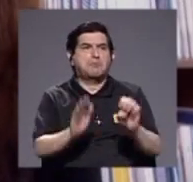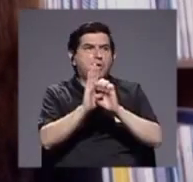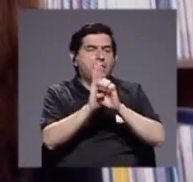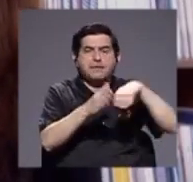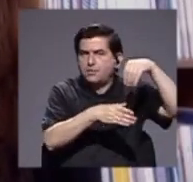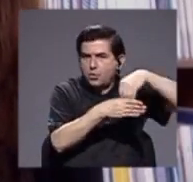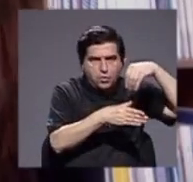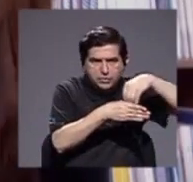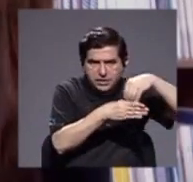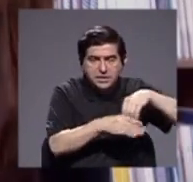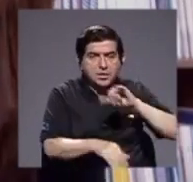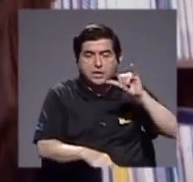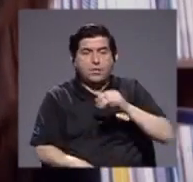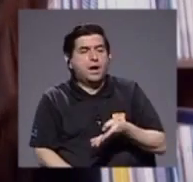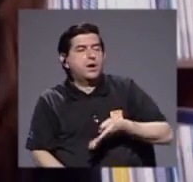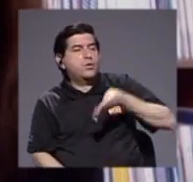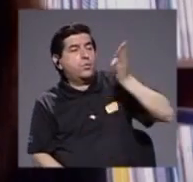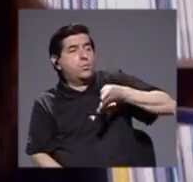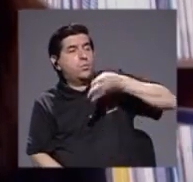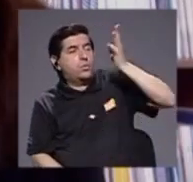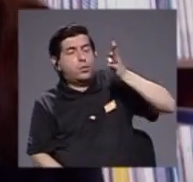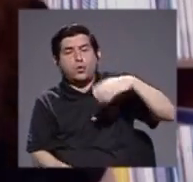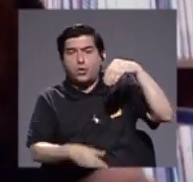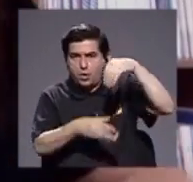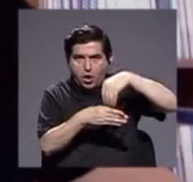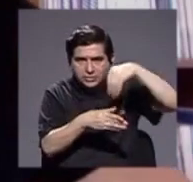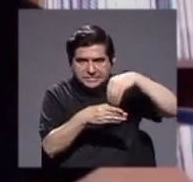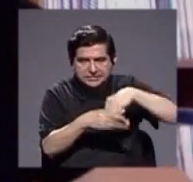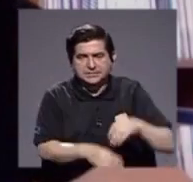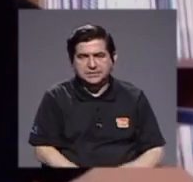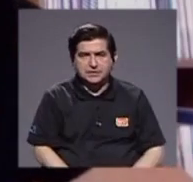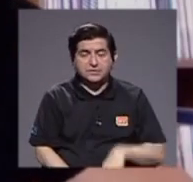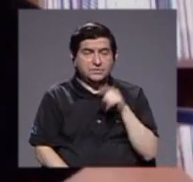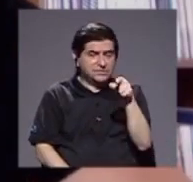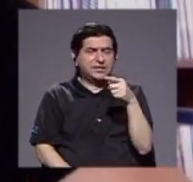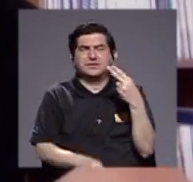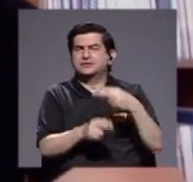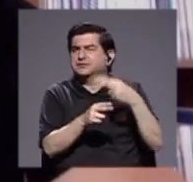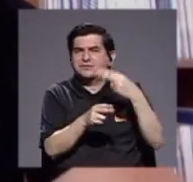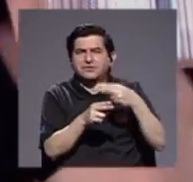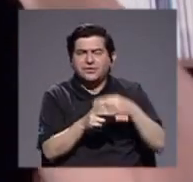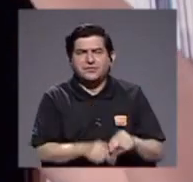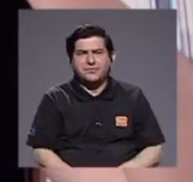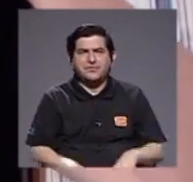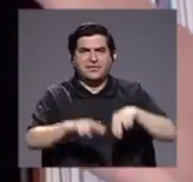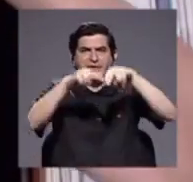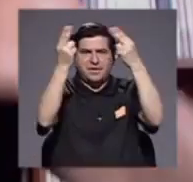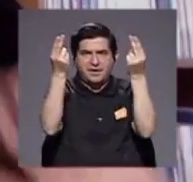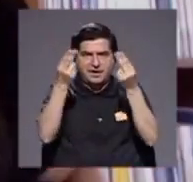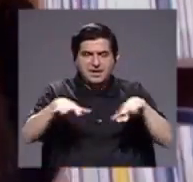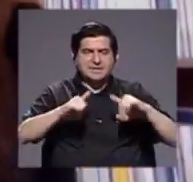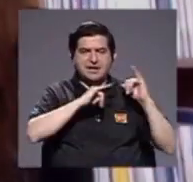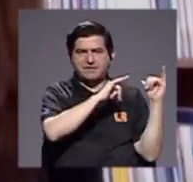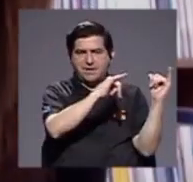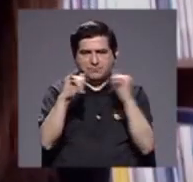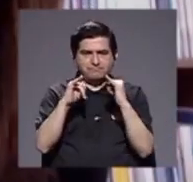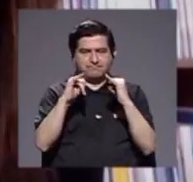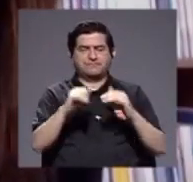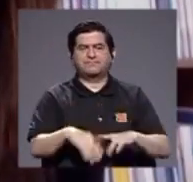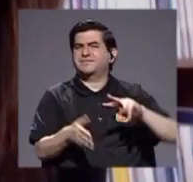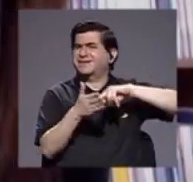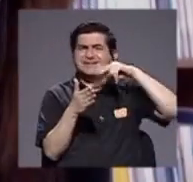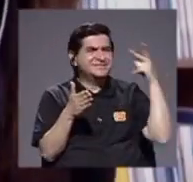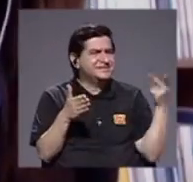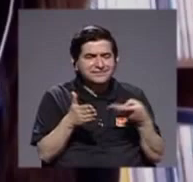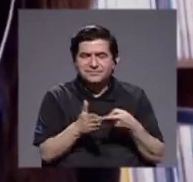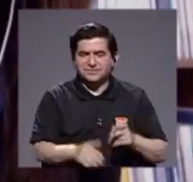contenidos, sino también para subir contenidos. Y esto es lo que llaman una internet simétrica. ¿Qué quiere